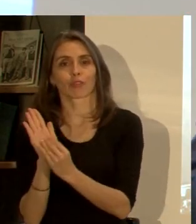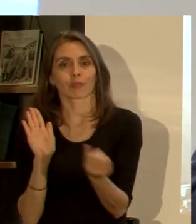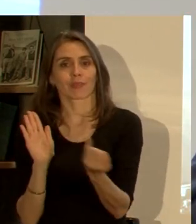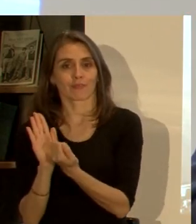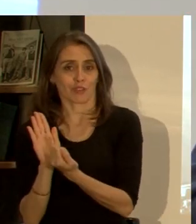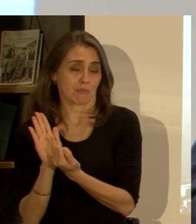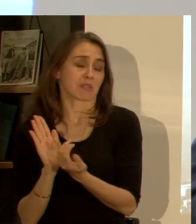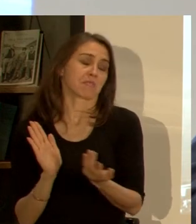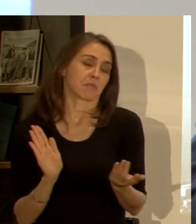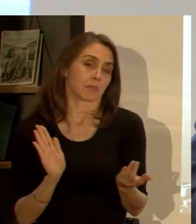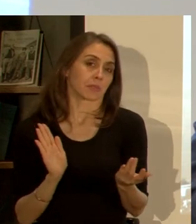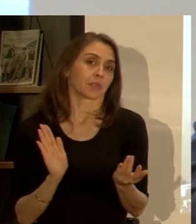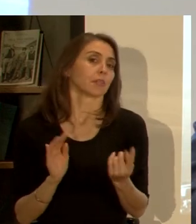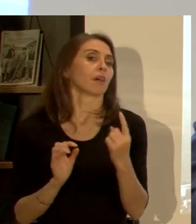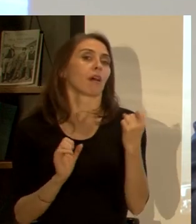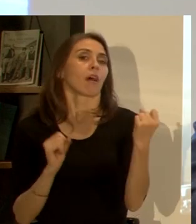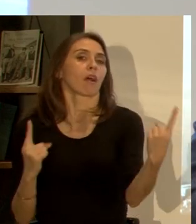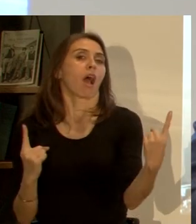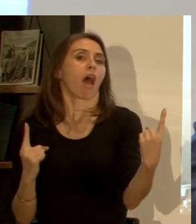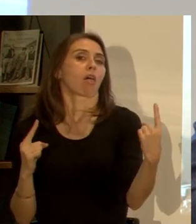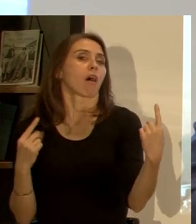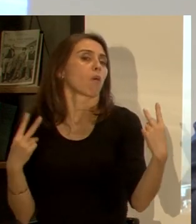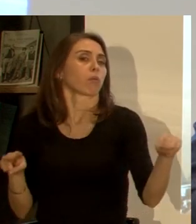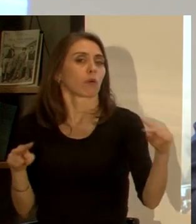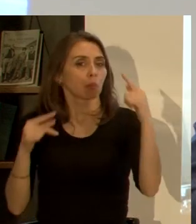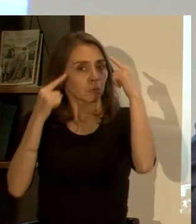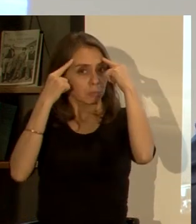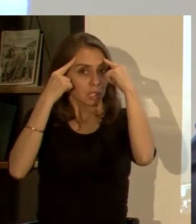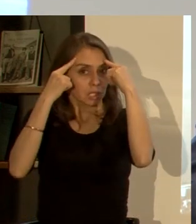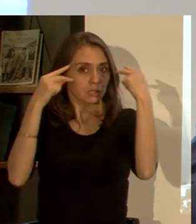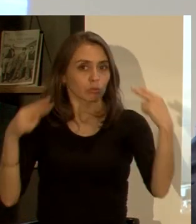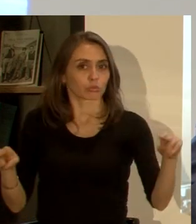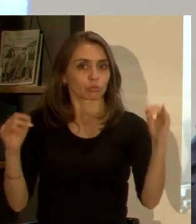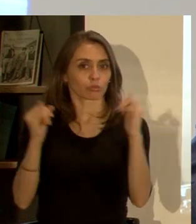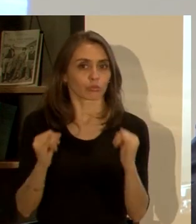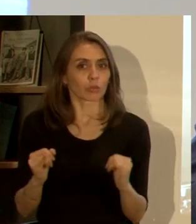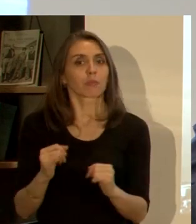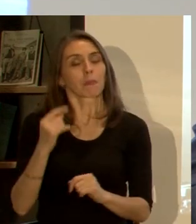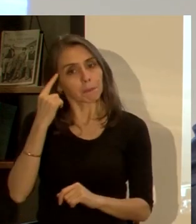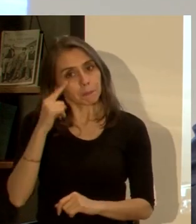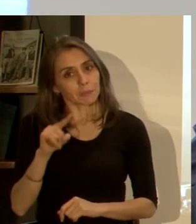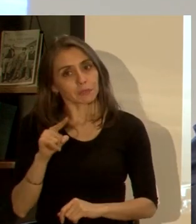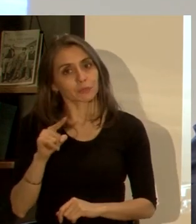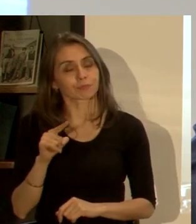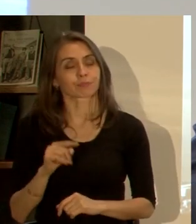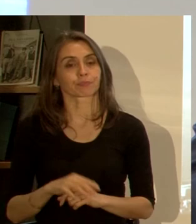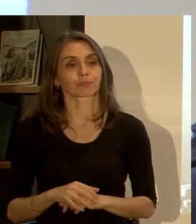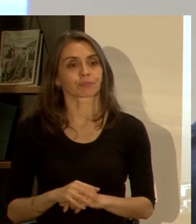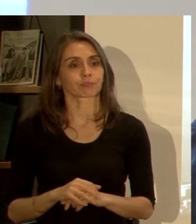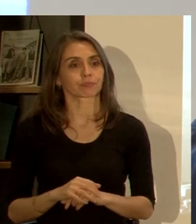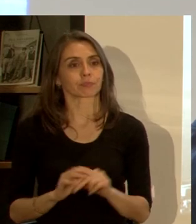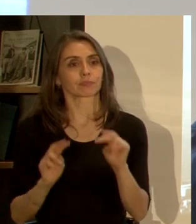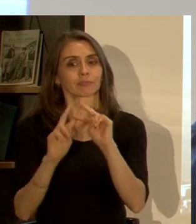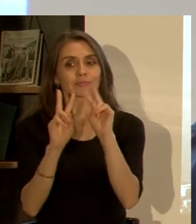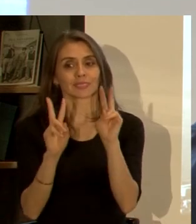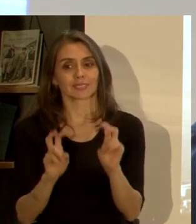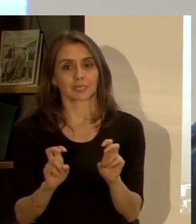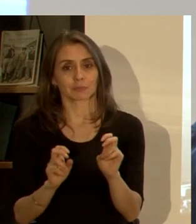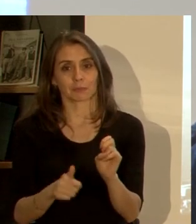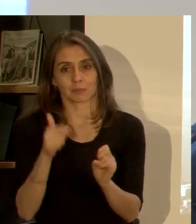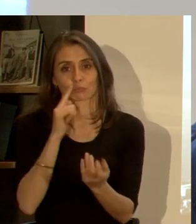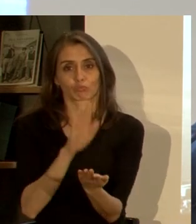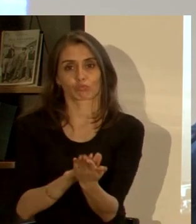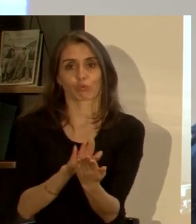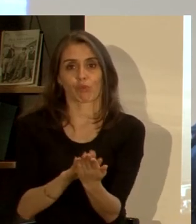bien pues cada cual es libre de pensar a su manera sin embargo yo creo que el tema es contundente y la